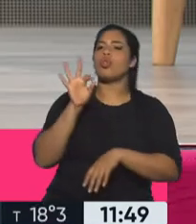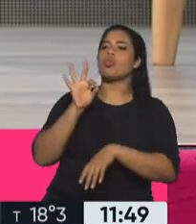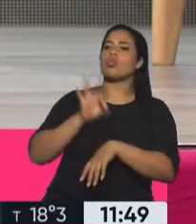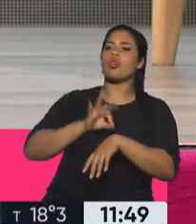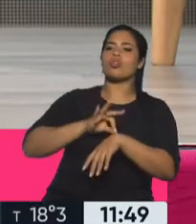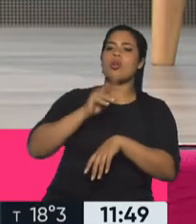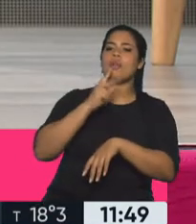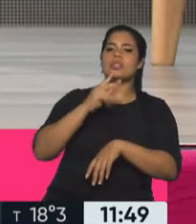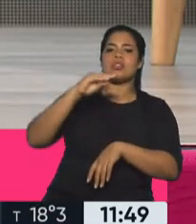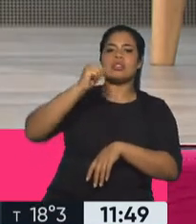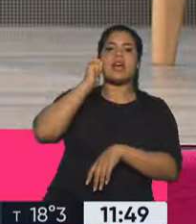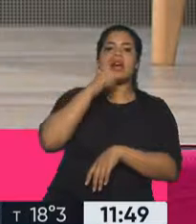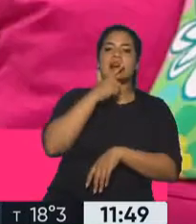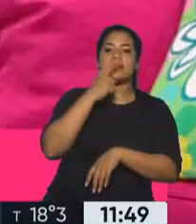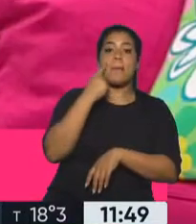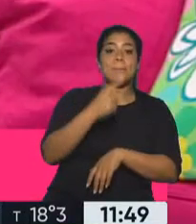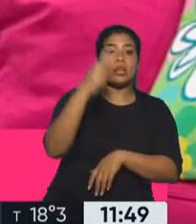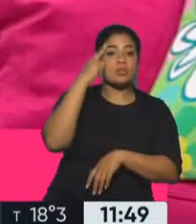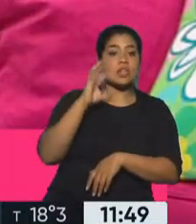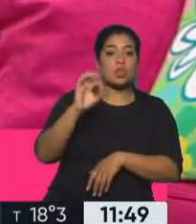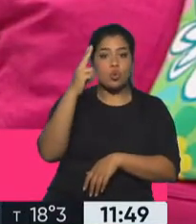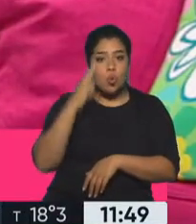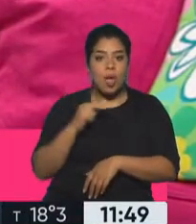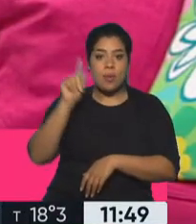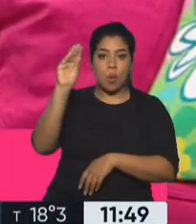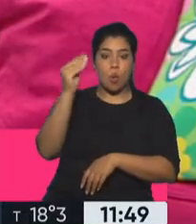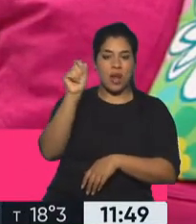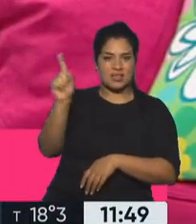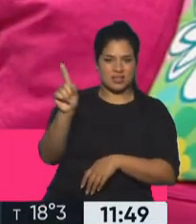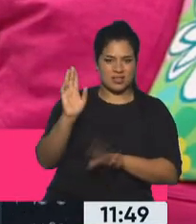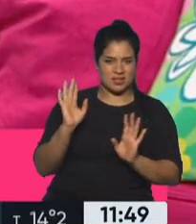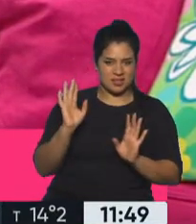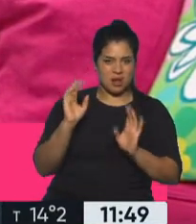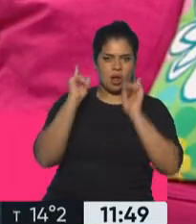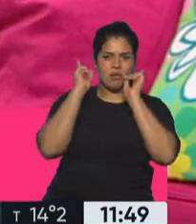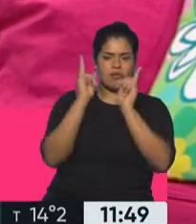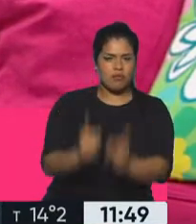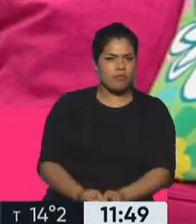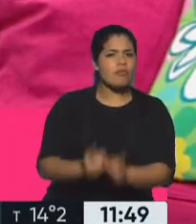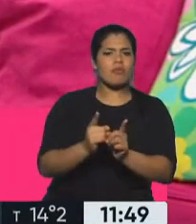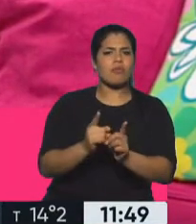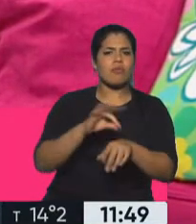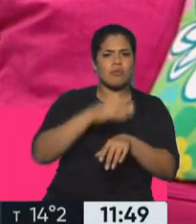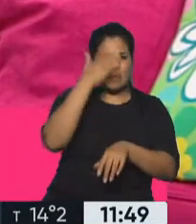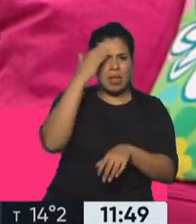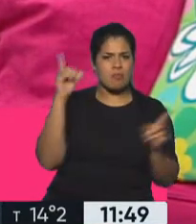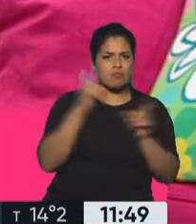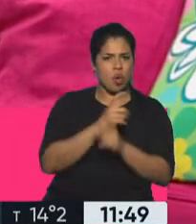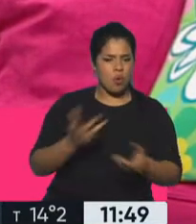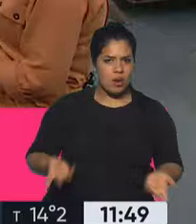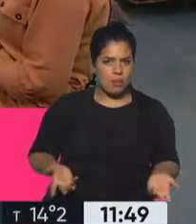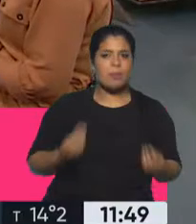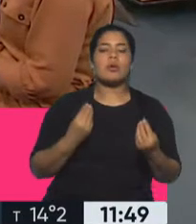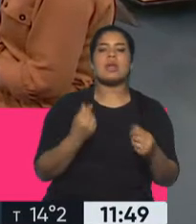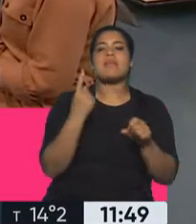Chagas, en 1909, en Brasil. Brasil. Claro, y todavía sigue siendo un problema súper presente. ¿Por qué? Un poco por una cuestión biológica, porque el